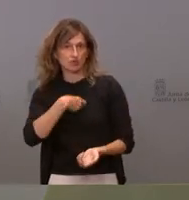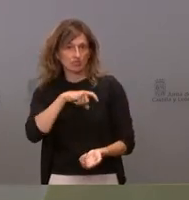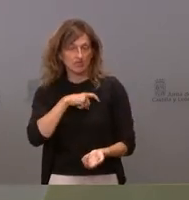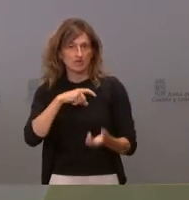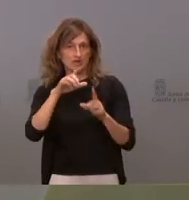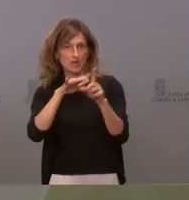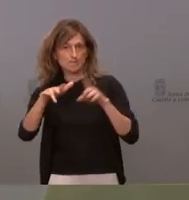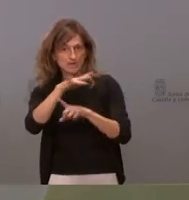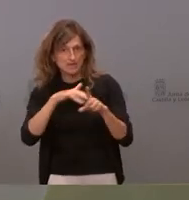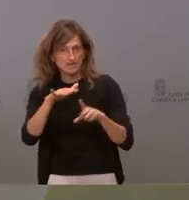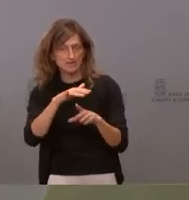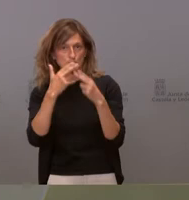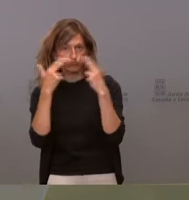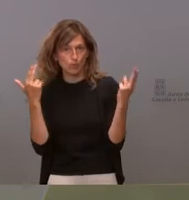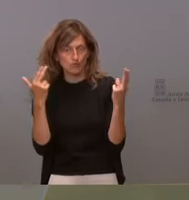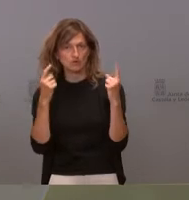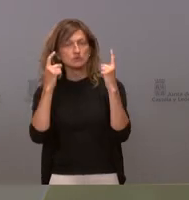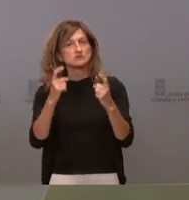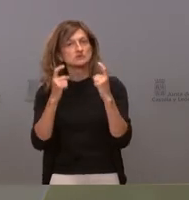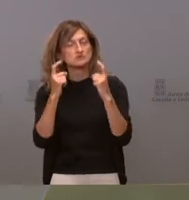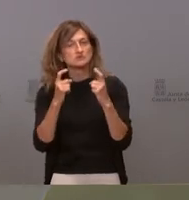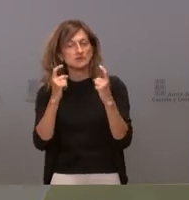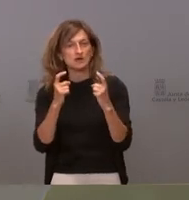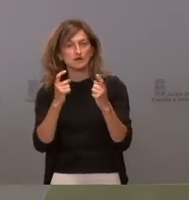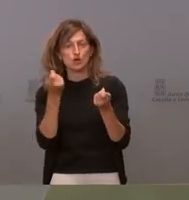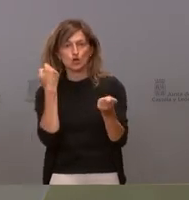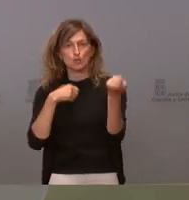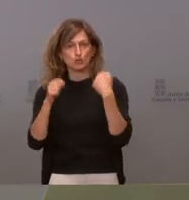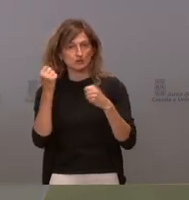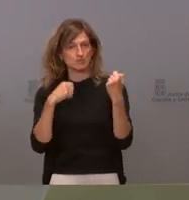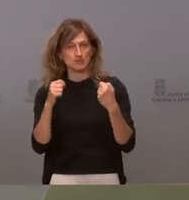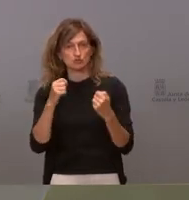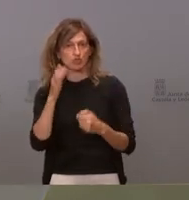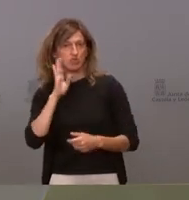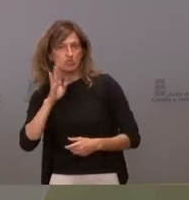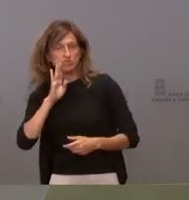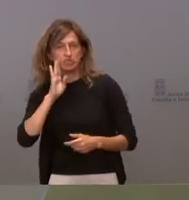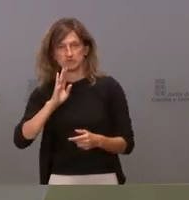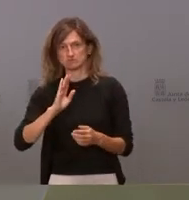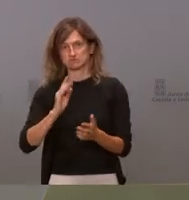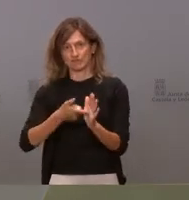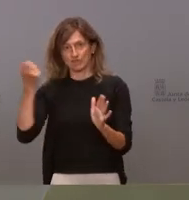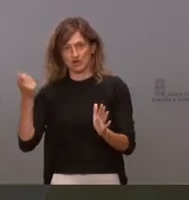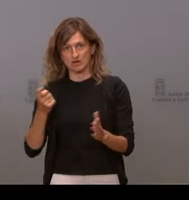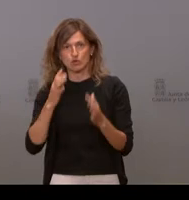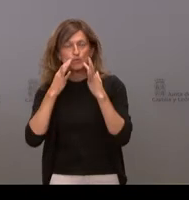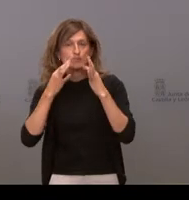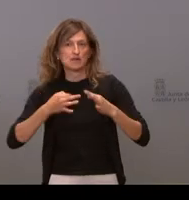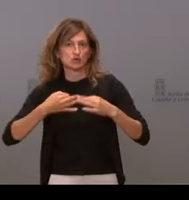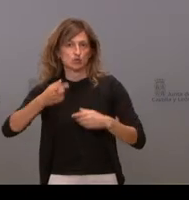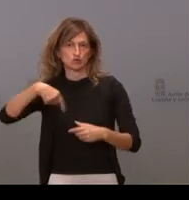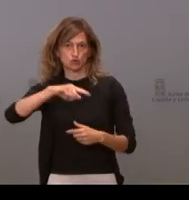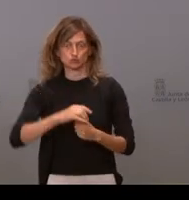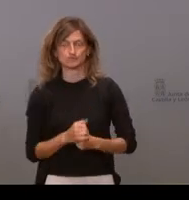medioambientales y personal público, para tratar de erradicar estos comportamientos delictivos y que nos ponen en peligro a todos. Muy bien,